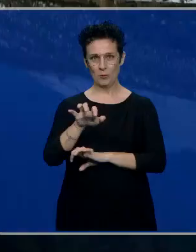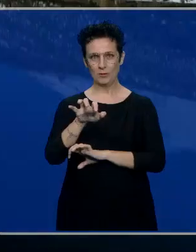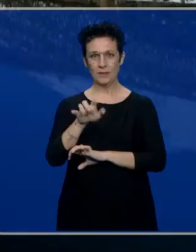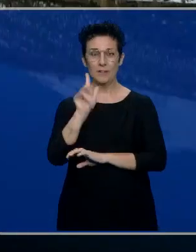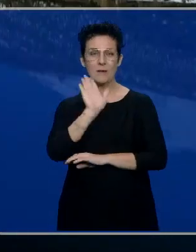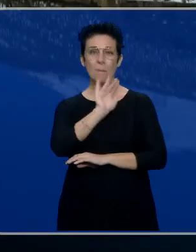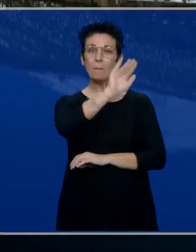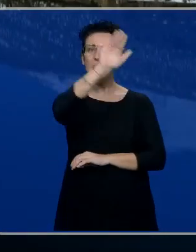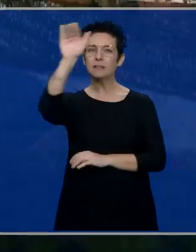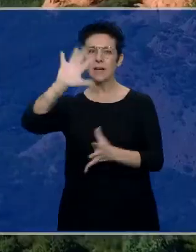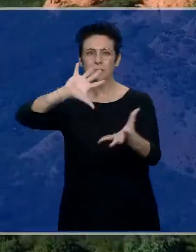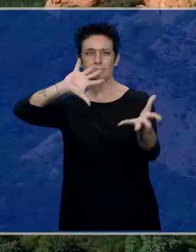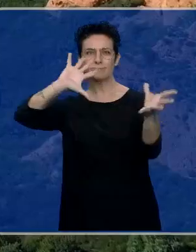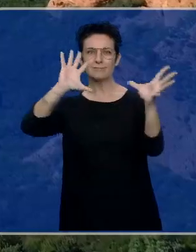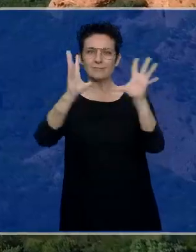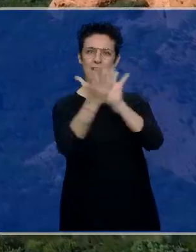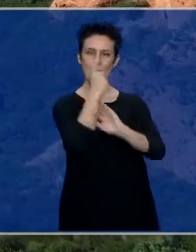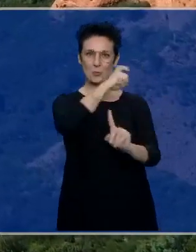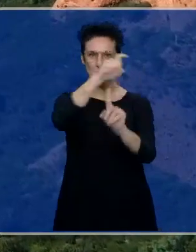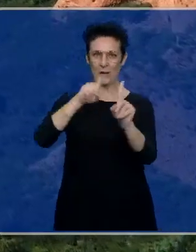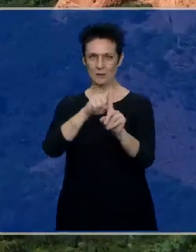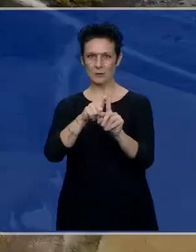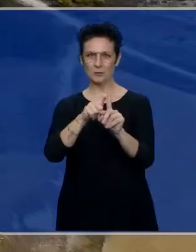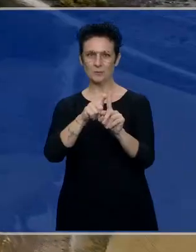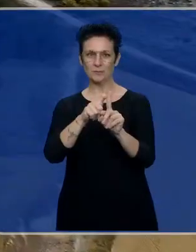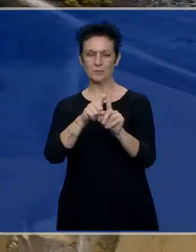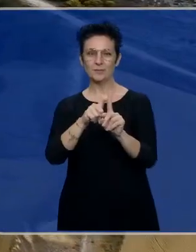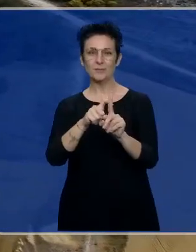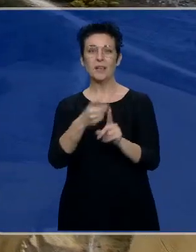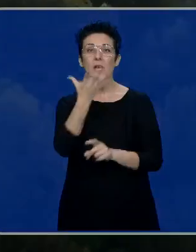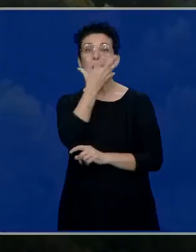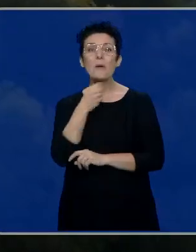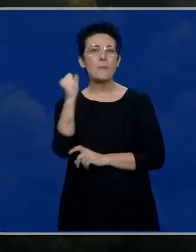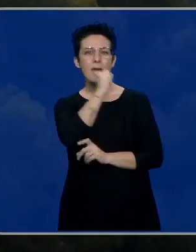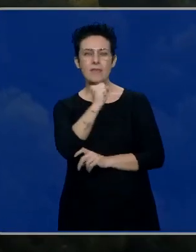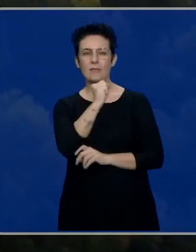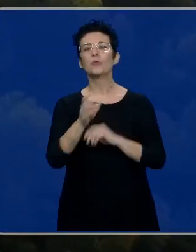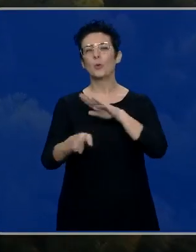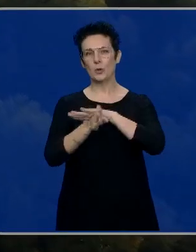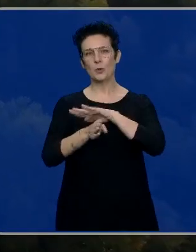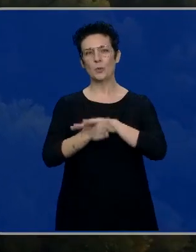los paisajes cambian durante todo el año. Pero la belleza prevalece.